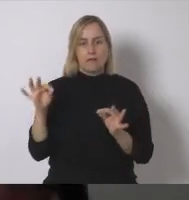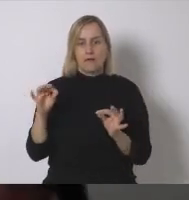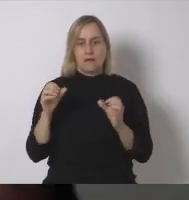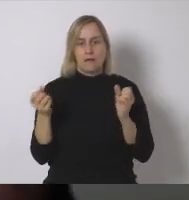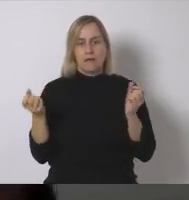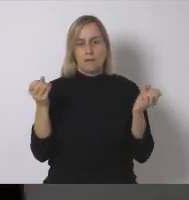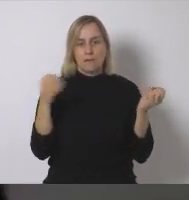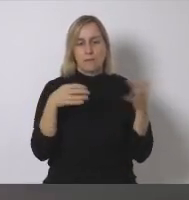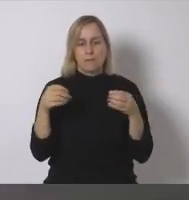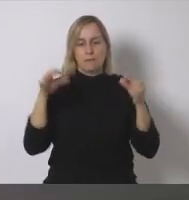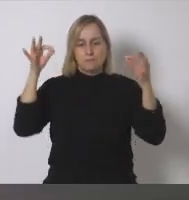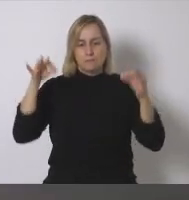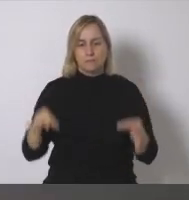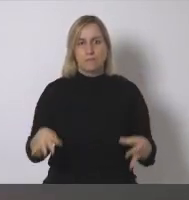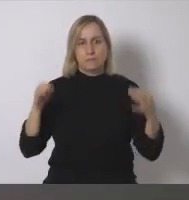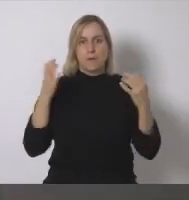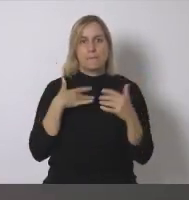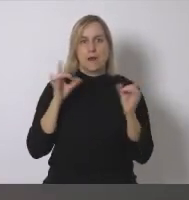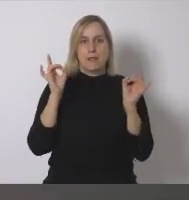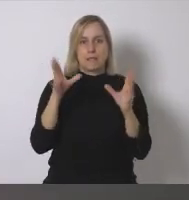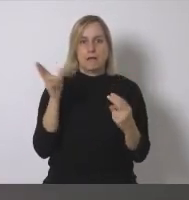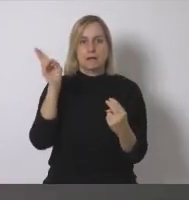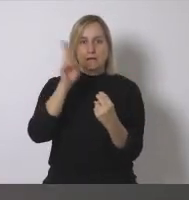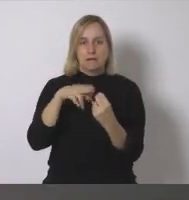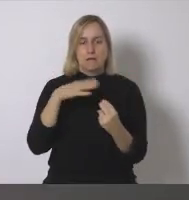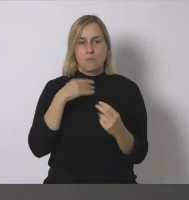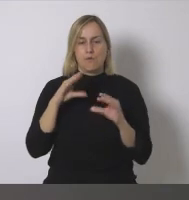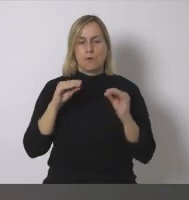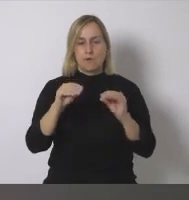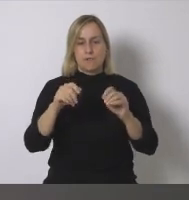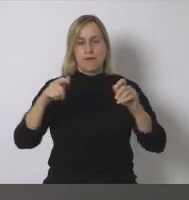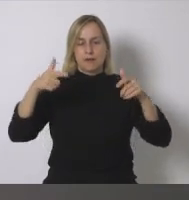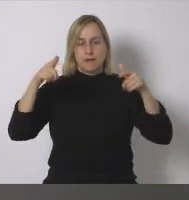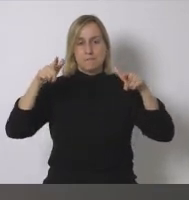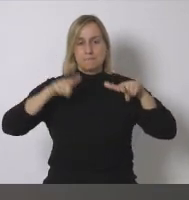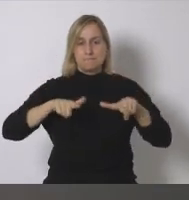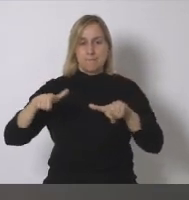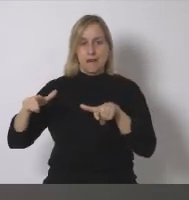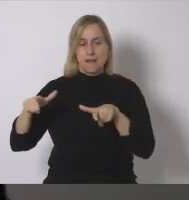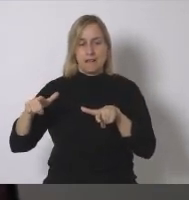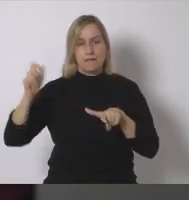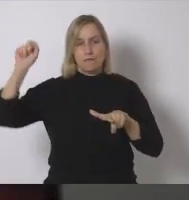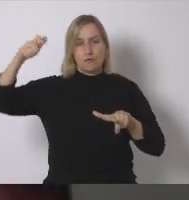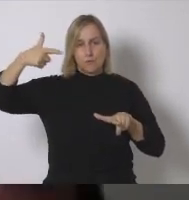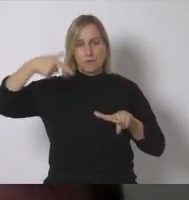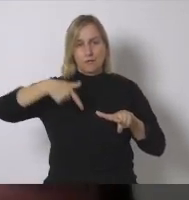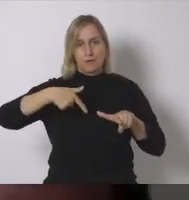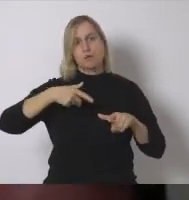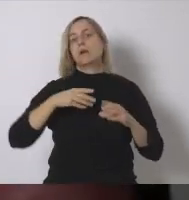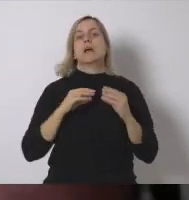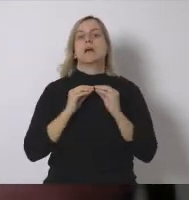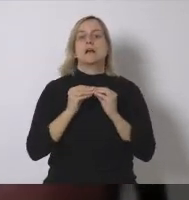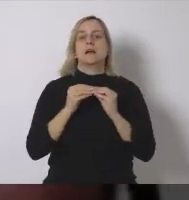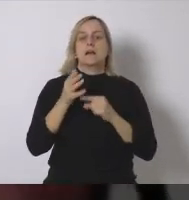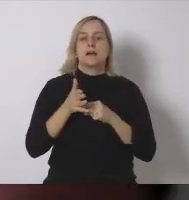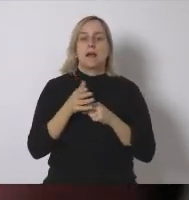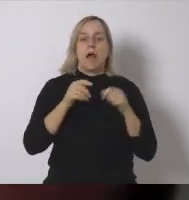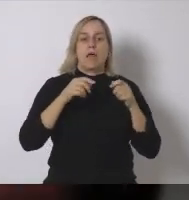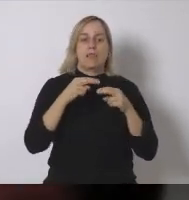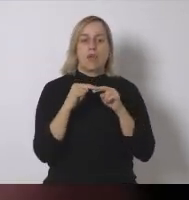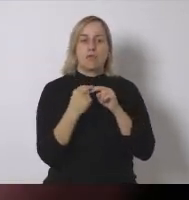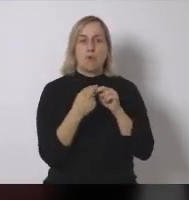que tenga un grado de que se pueda utilizar en el panel fotovoltaico y la fabricación de células y la